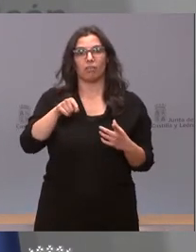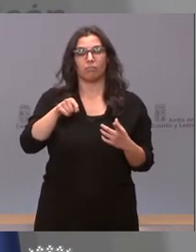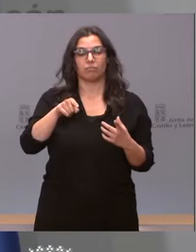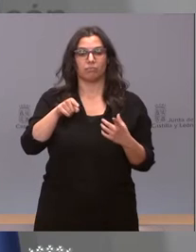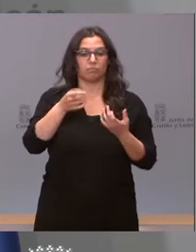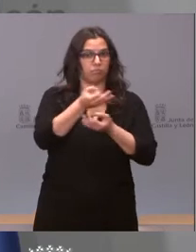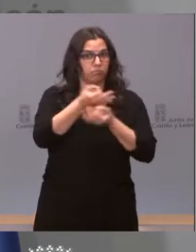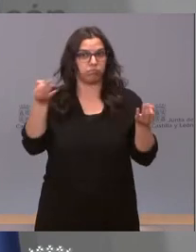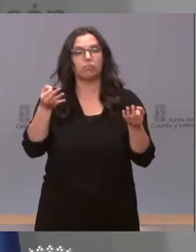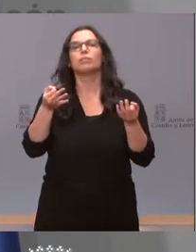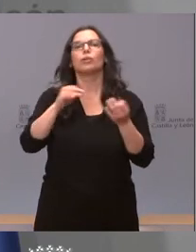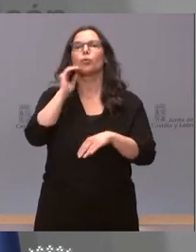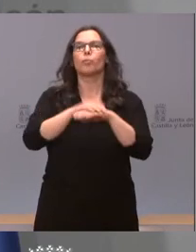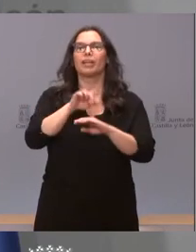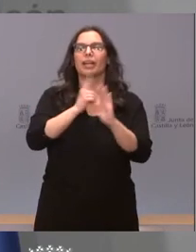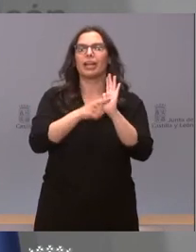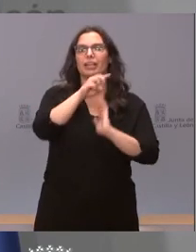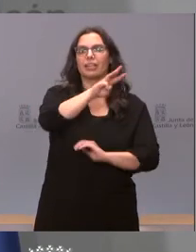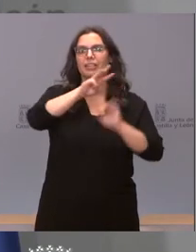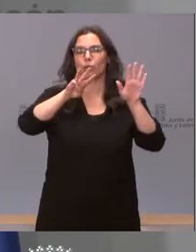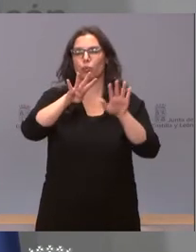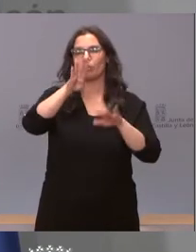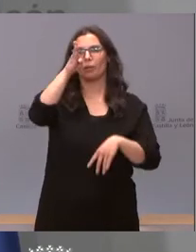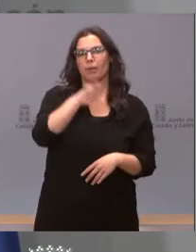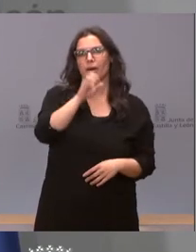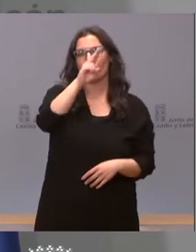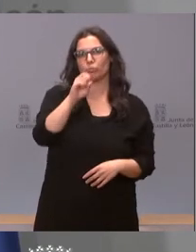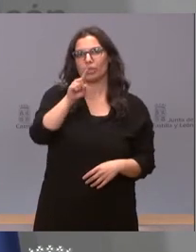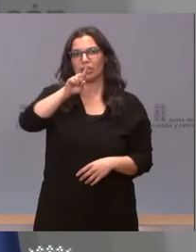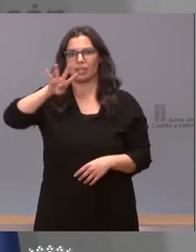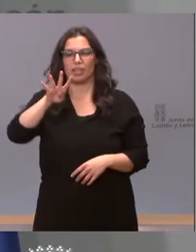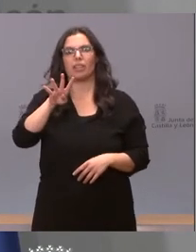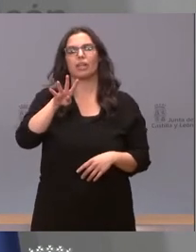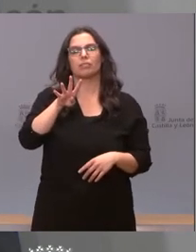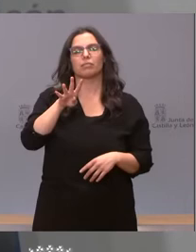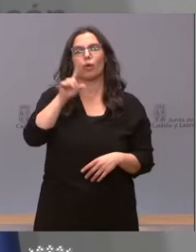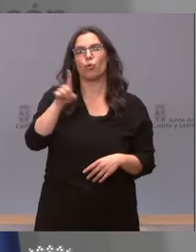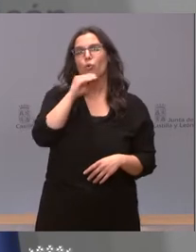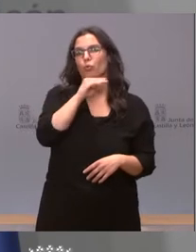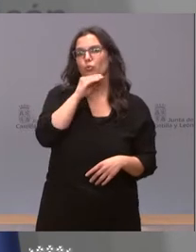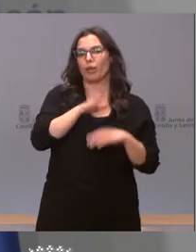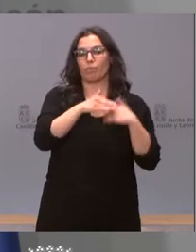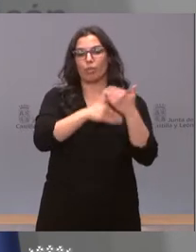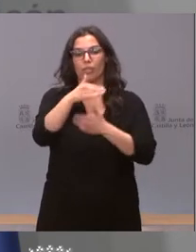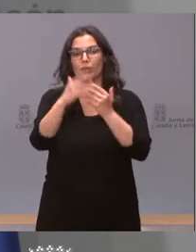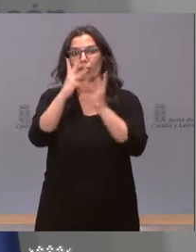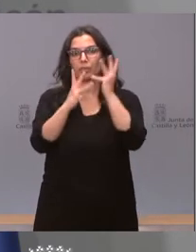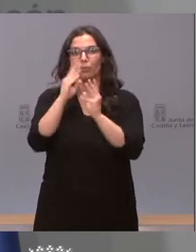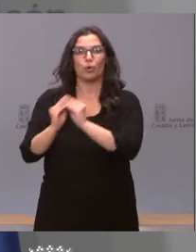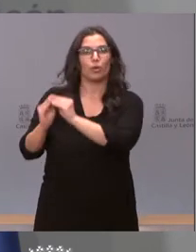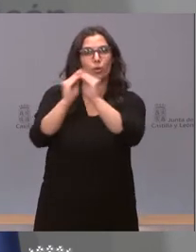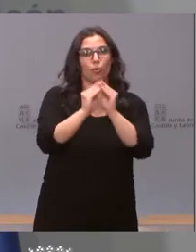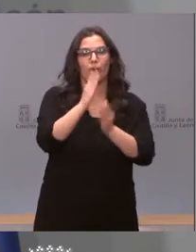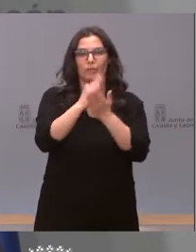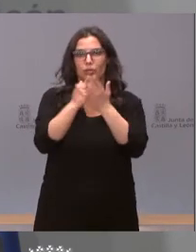manera efectiva la Ley 39 barra 2015 de 1 de octubre, de procedimiento administrativo común a todas las Administraciones